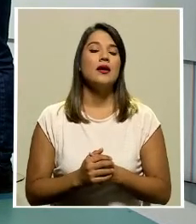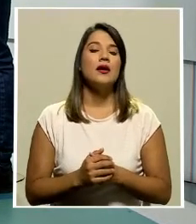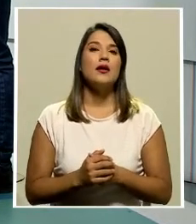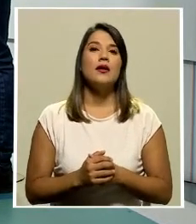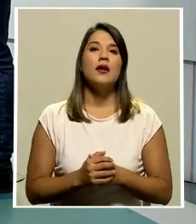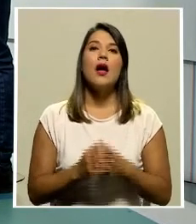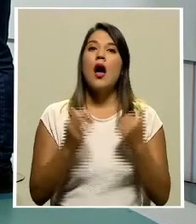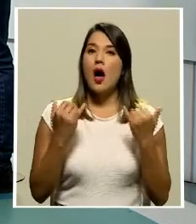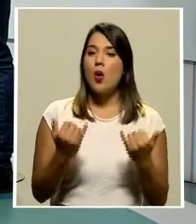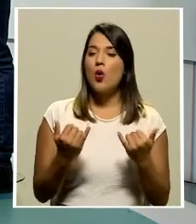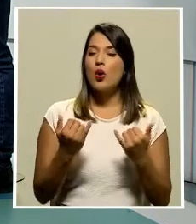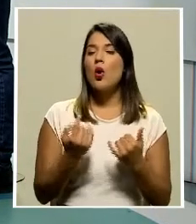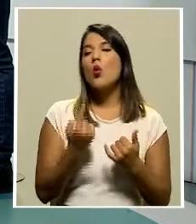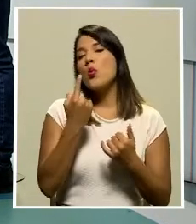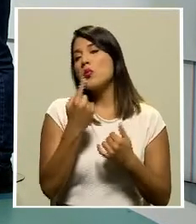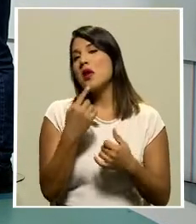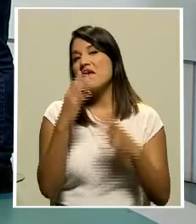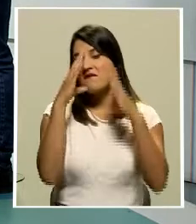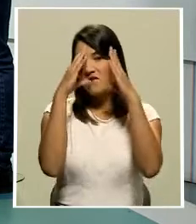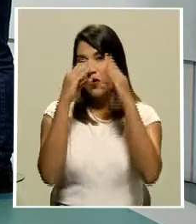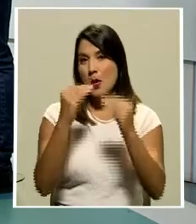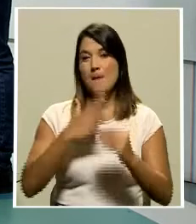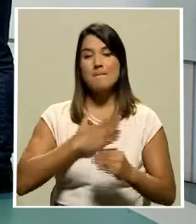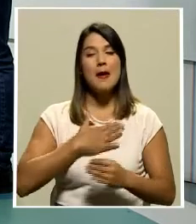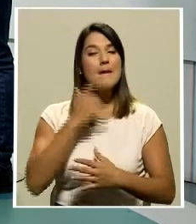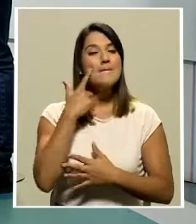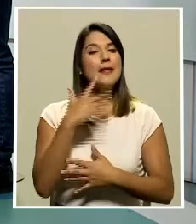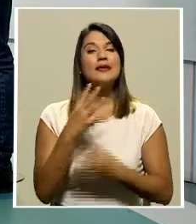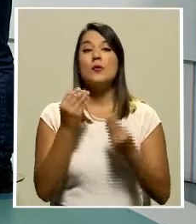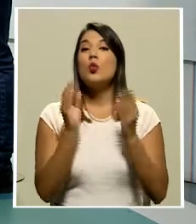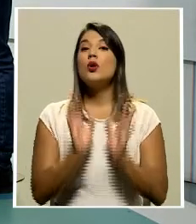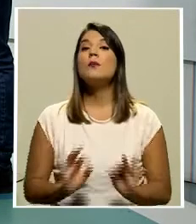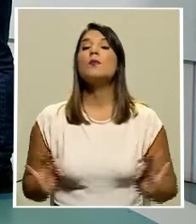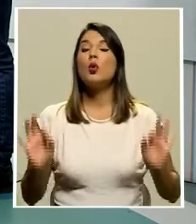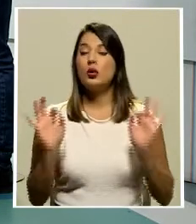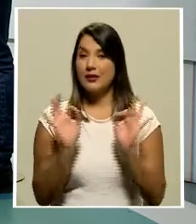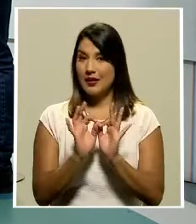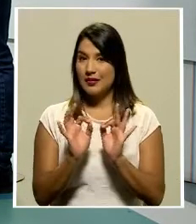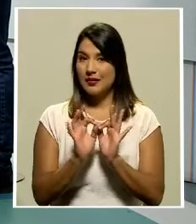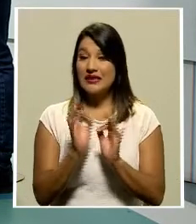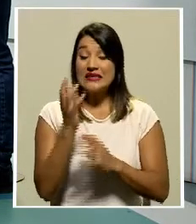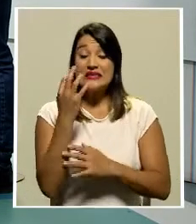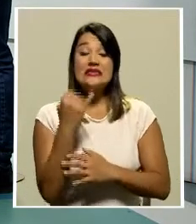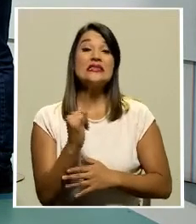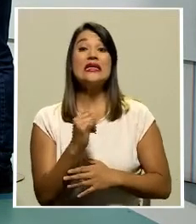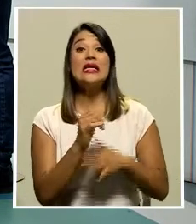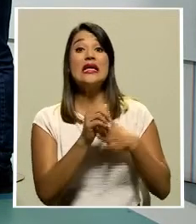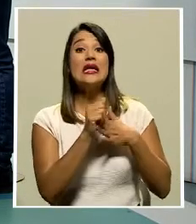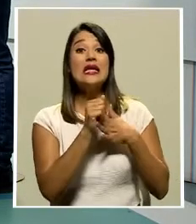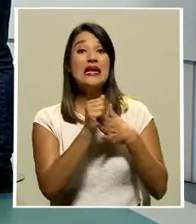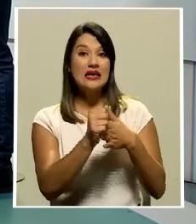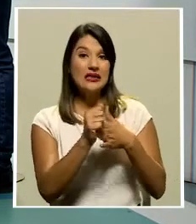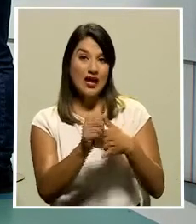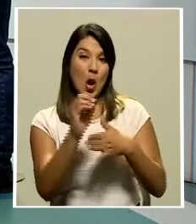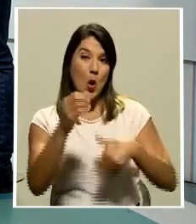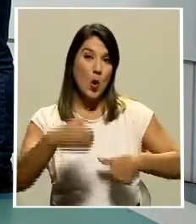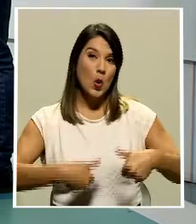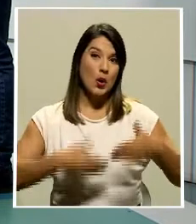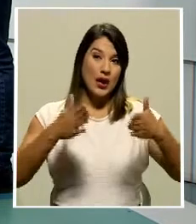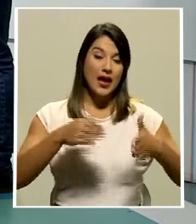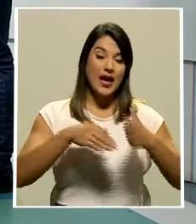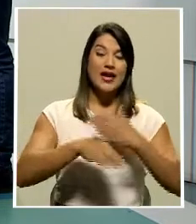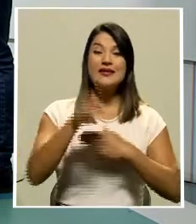un dato que me parece muy significativo es saber si los dirigentes de Zapriza y Alajuela